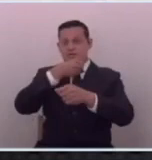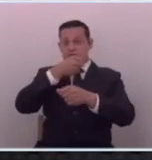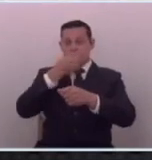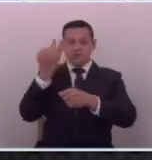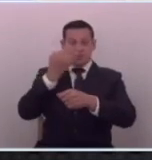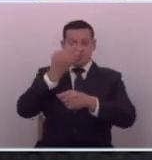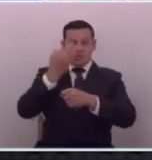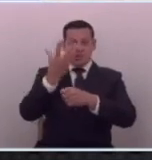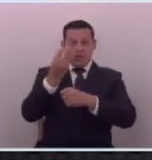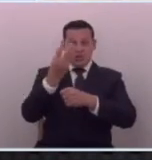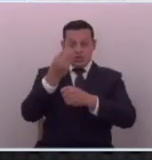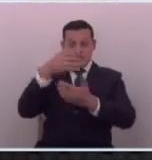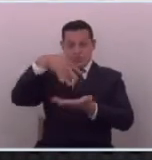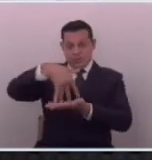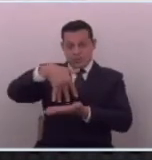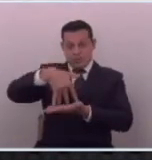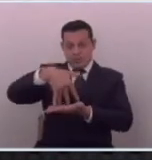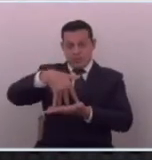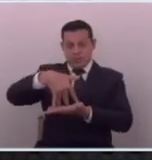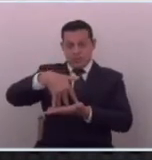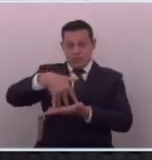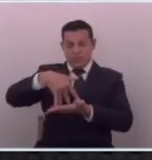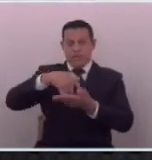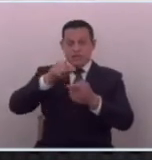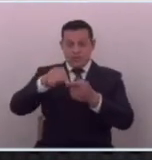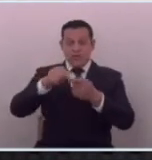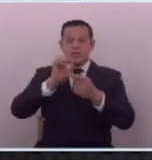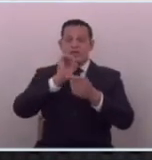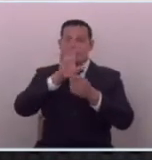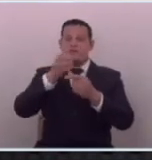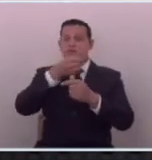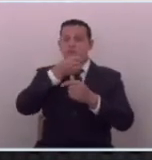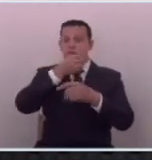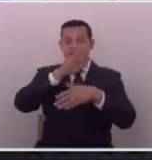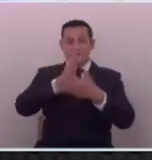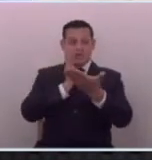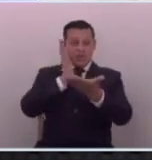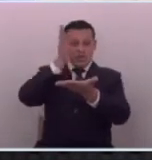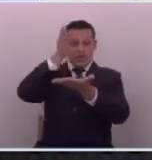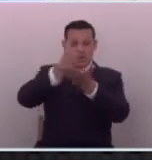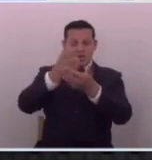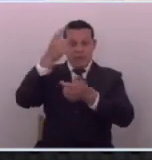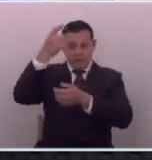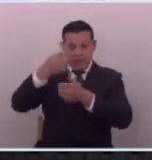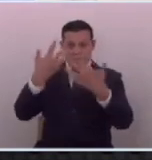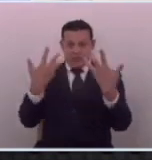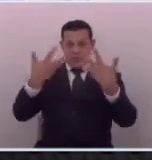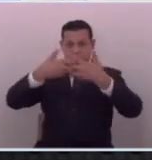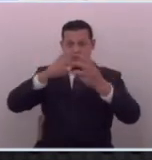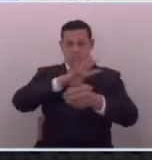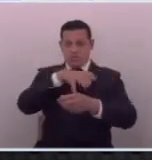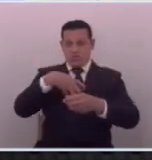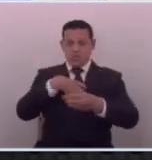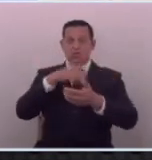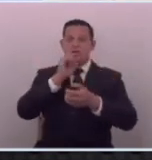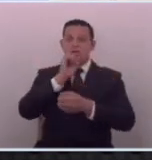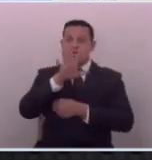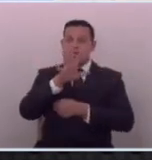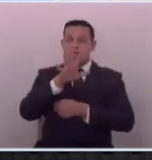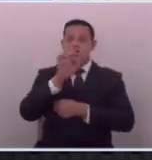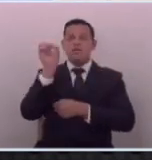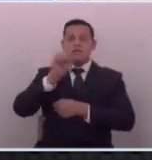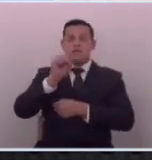quería intimidar a la gente y él tengo declaraciones de que llegaba todos los meses donde ese empresario y le decía